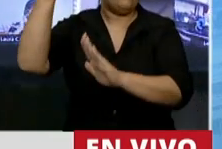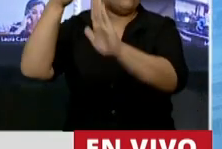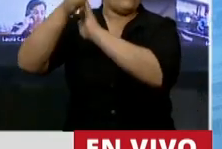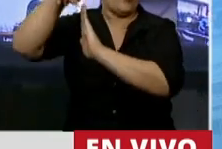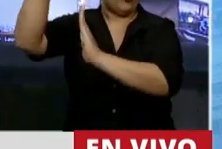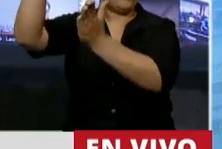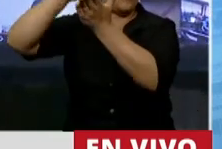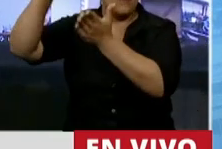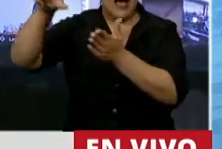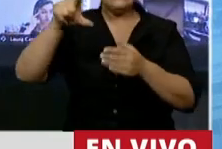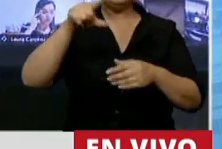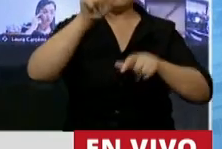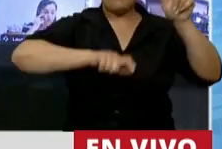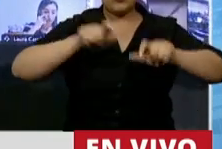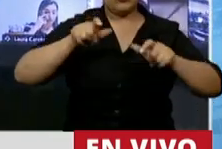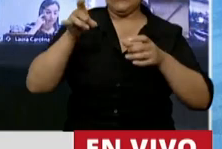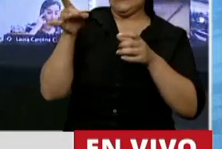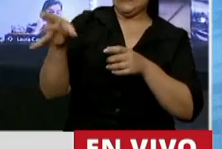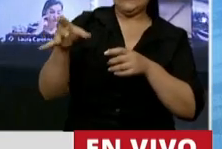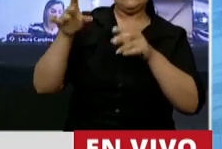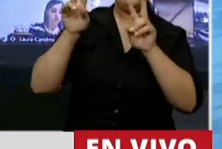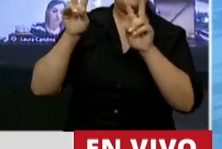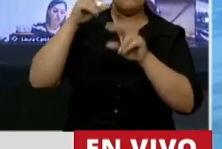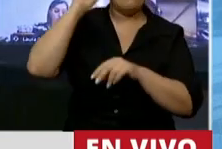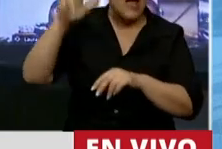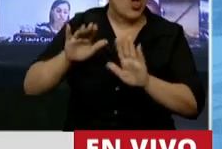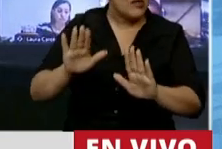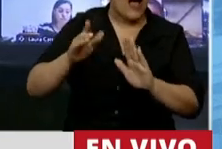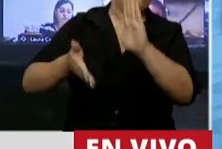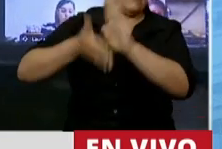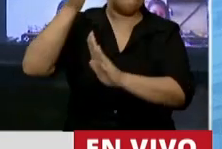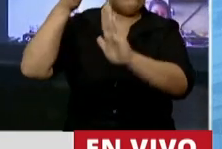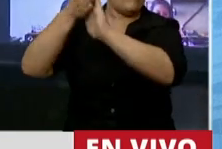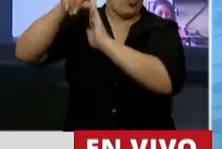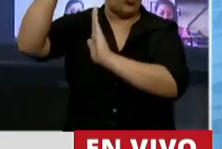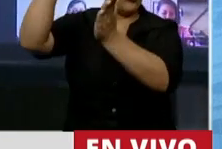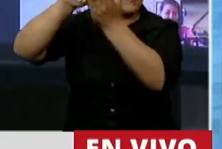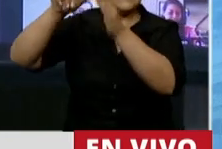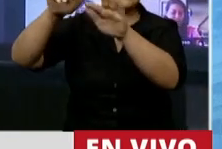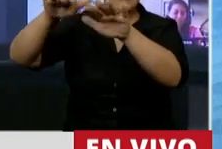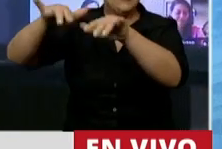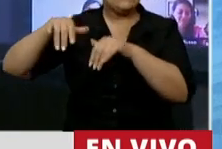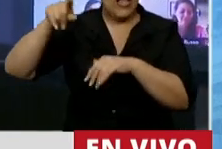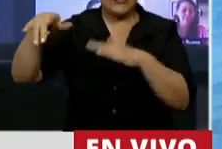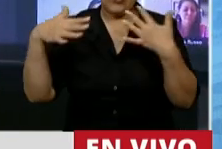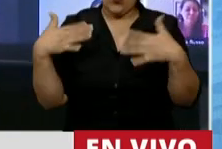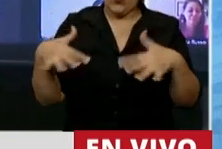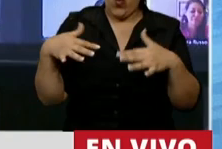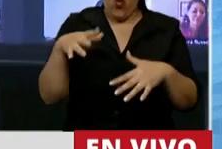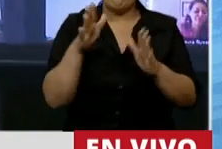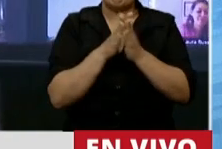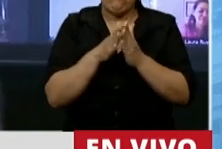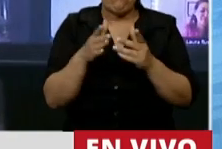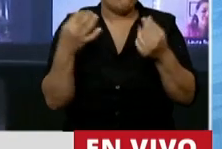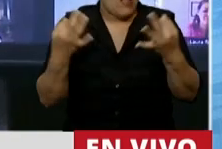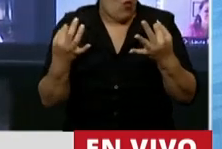presidente repudiado y exiliado. Y en esa carta, que es muy atrevida, que vale mucho la pena leerla, léanla,